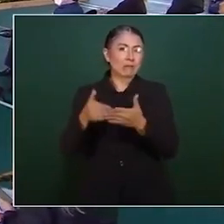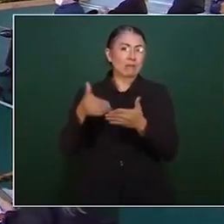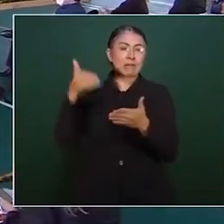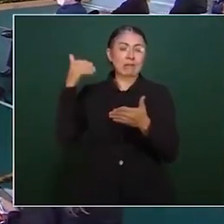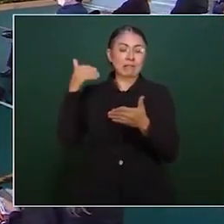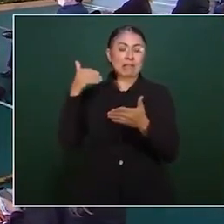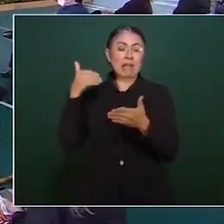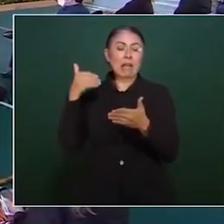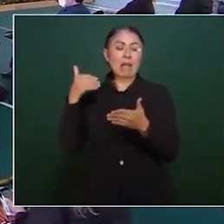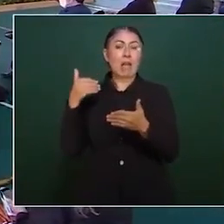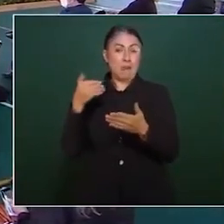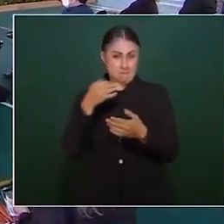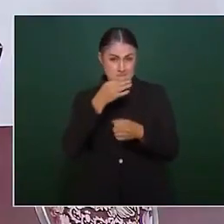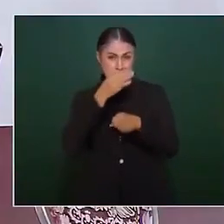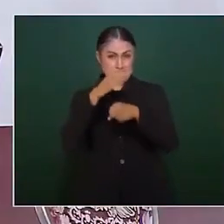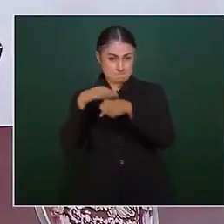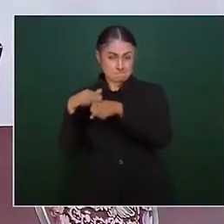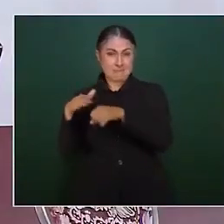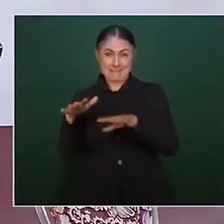del cambio?